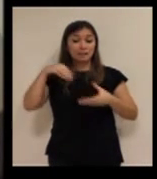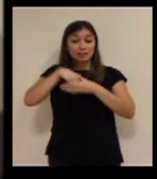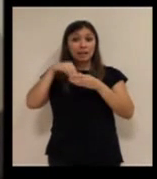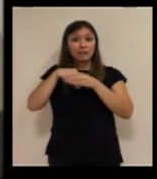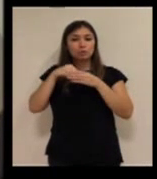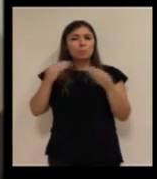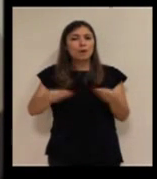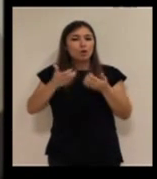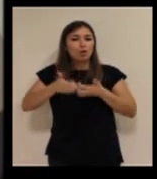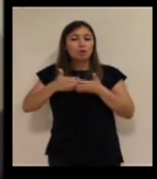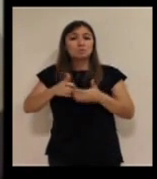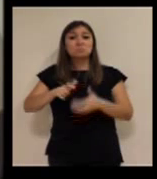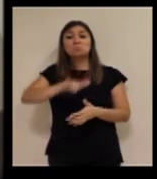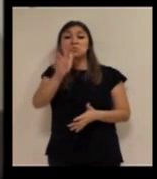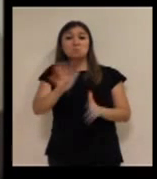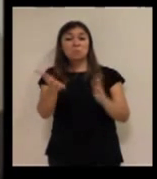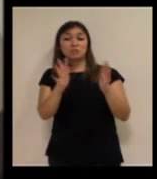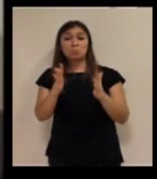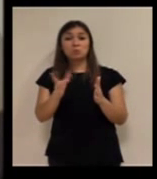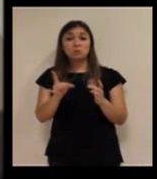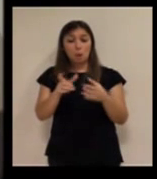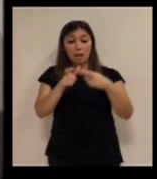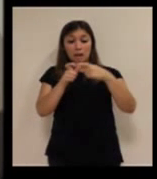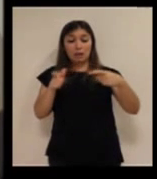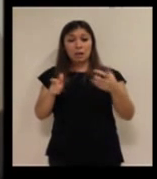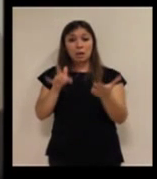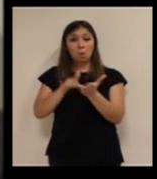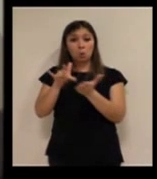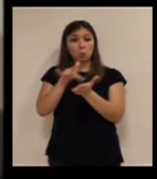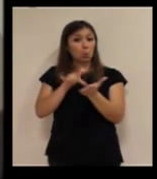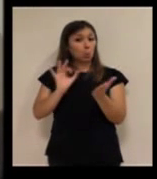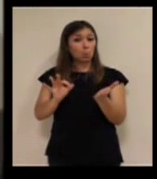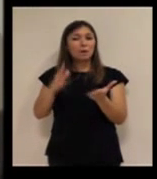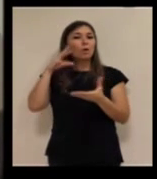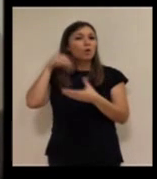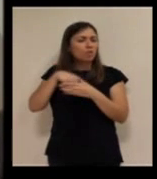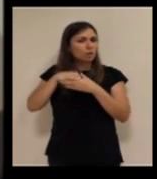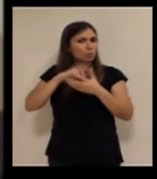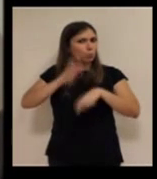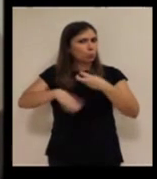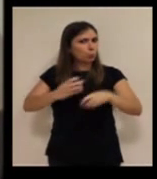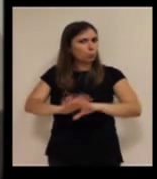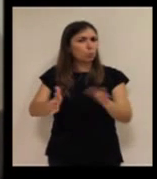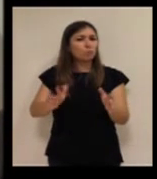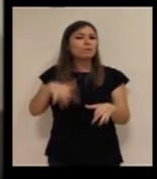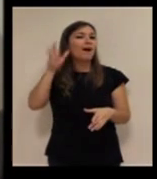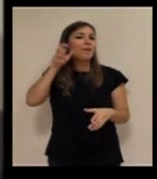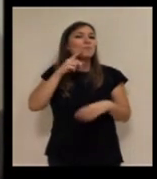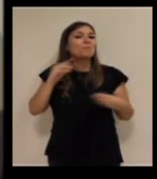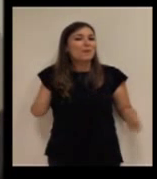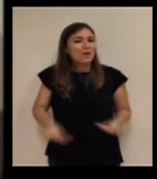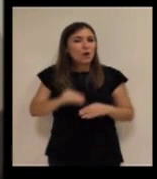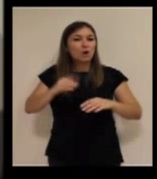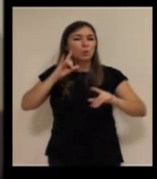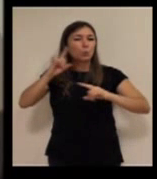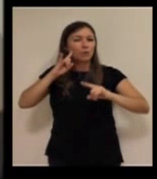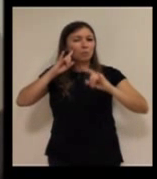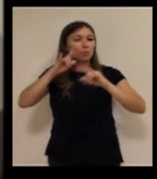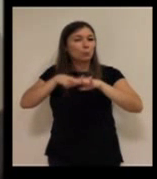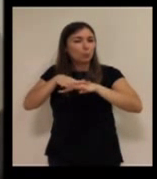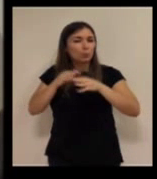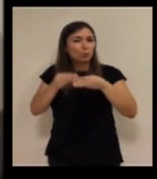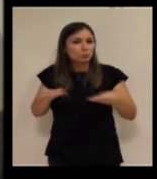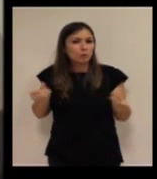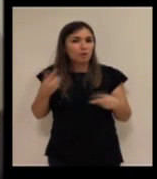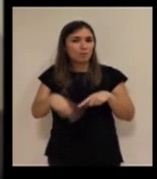mejora de los terminales. El aspecto exterior es el mismo, es un botón y una caja. Esto es lo de siempre. Sí, pero lo había mejorado, la distorsión del ruido, etcétera,